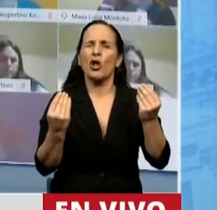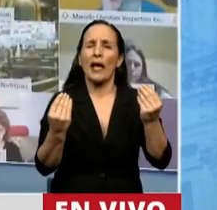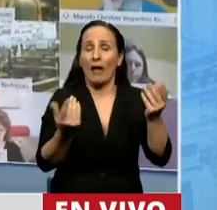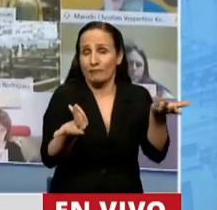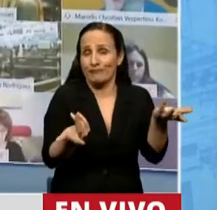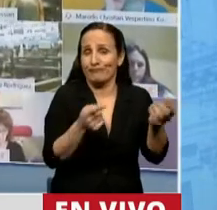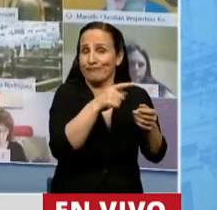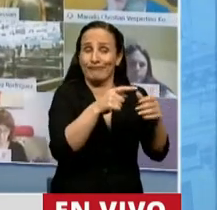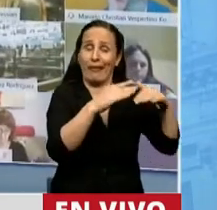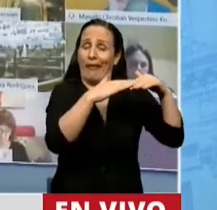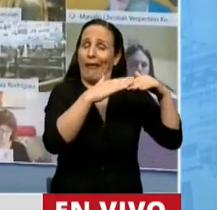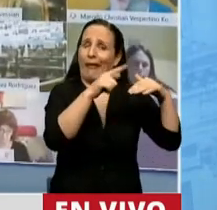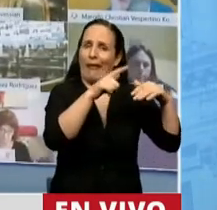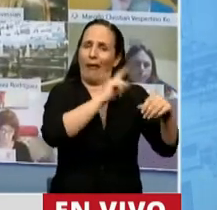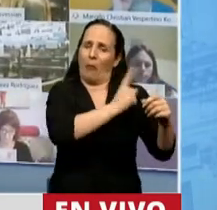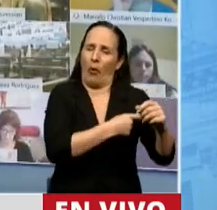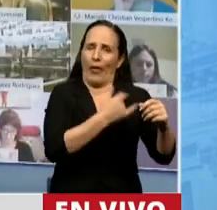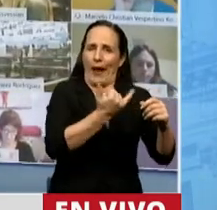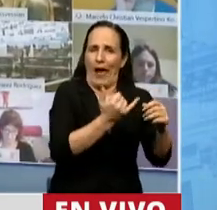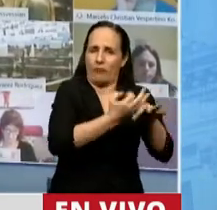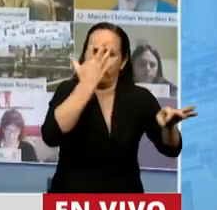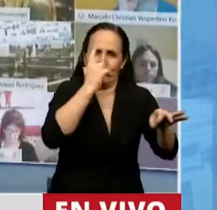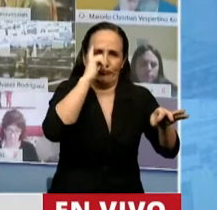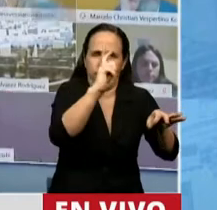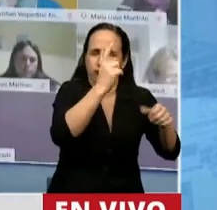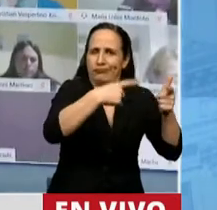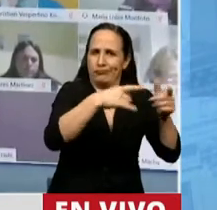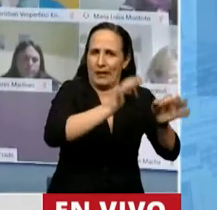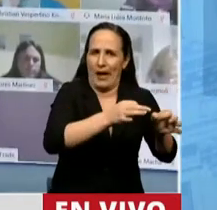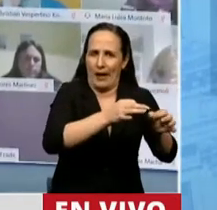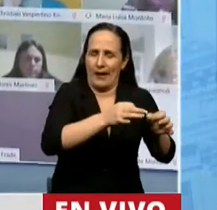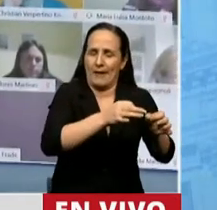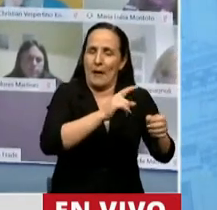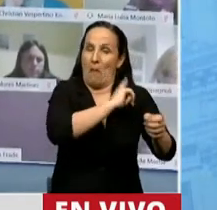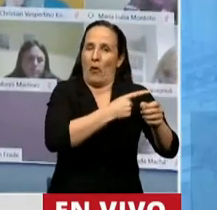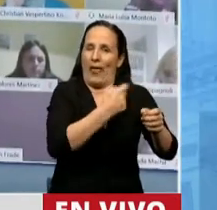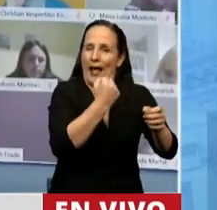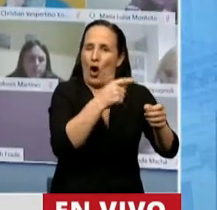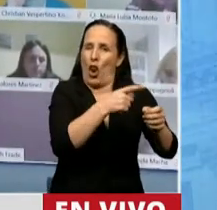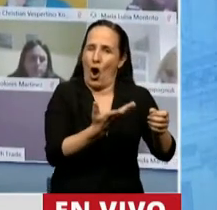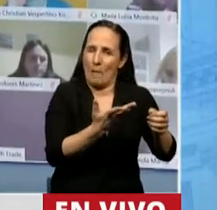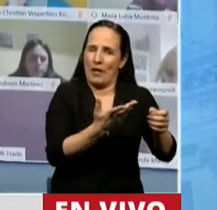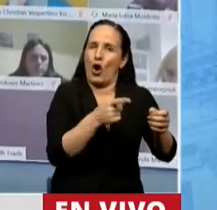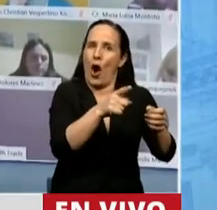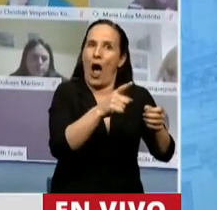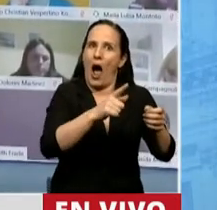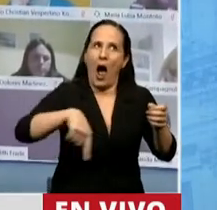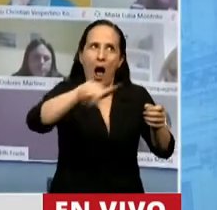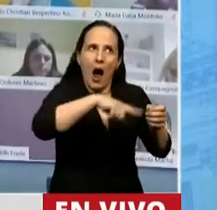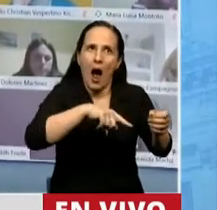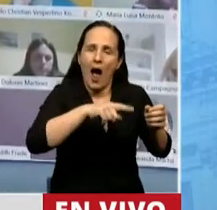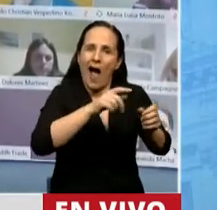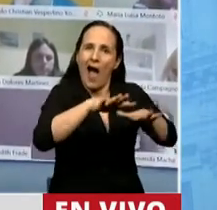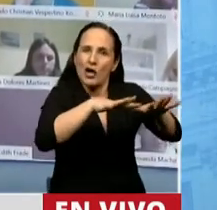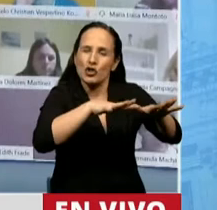mismos de siempre, los que tienen poder, conocimiento, profesionalidad y el poder económico para lograr dar legitimidad a las acciones